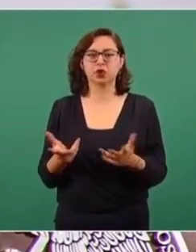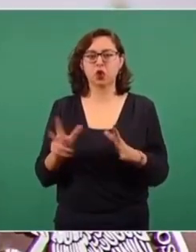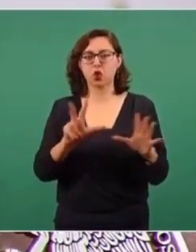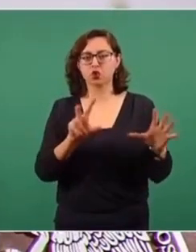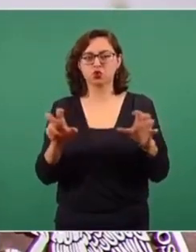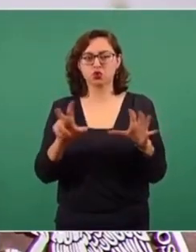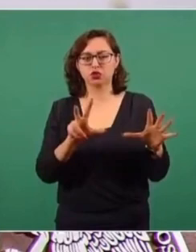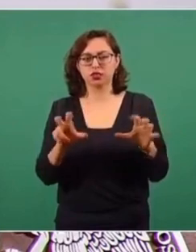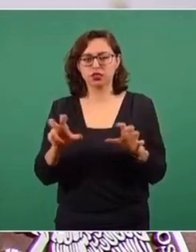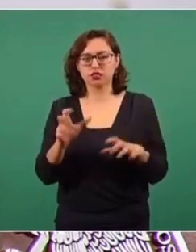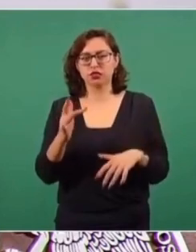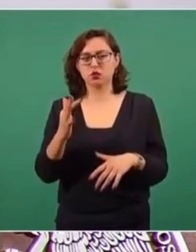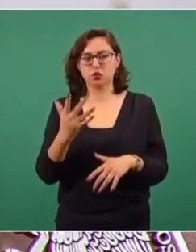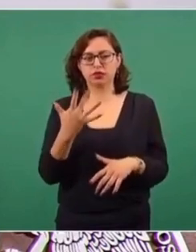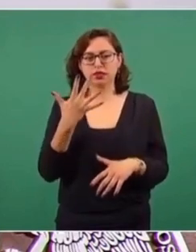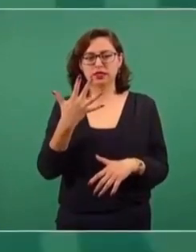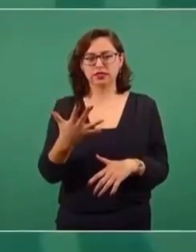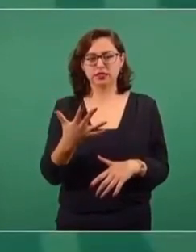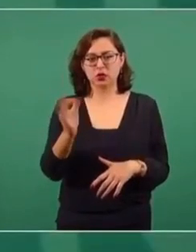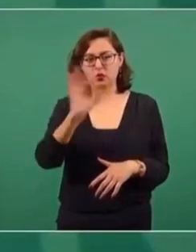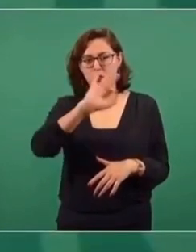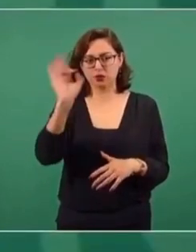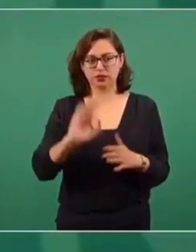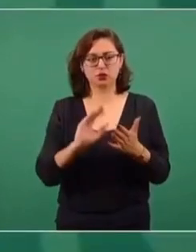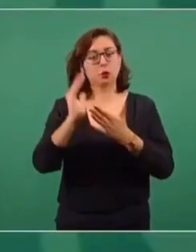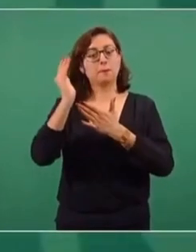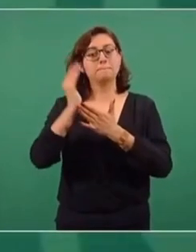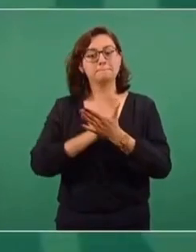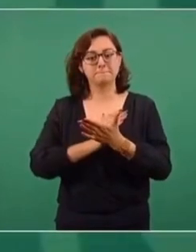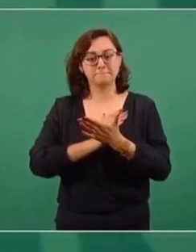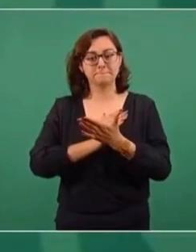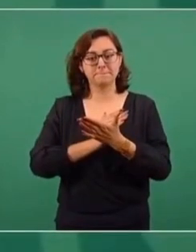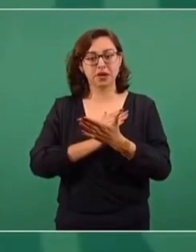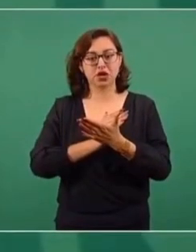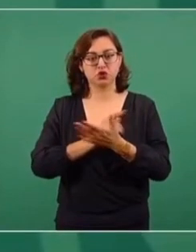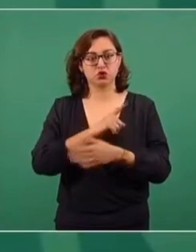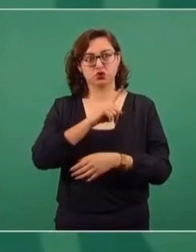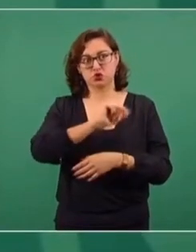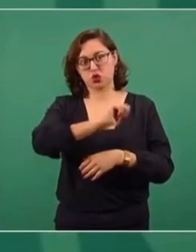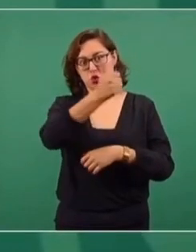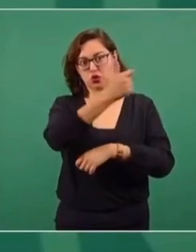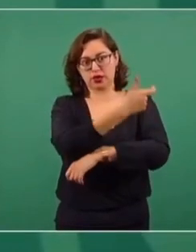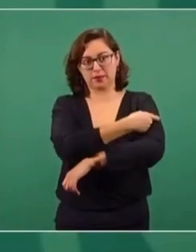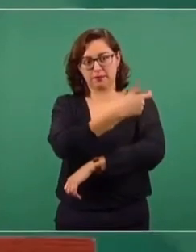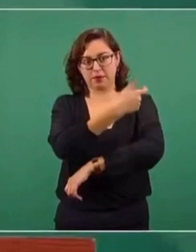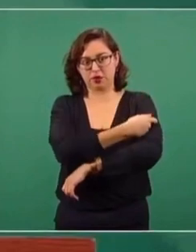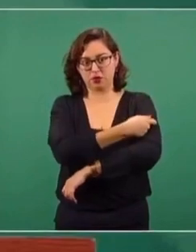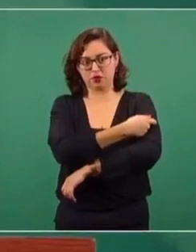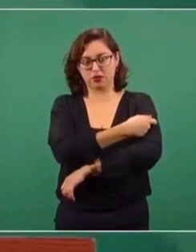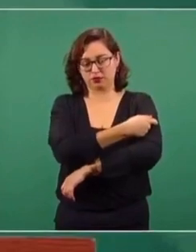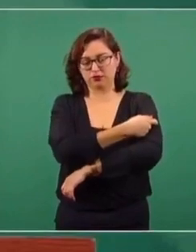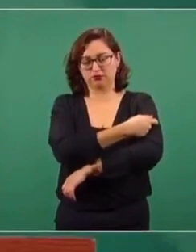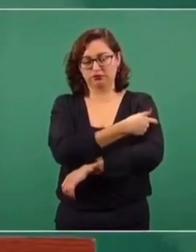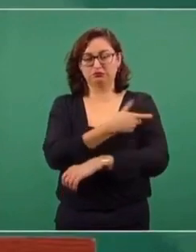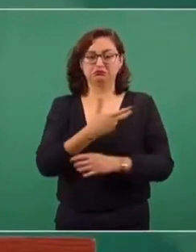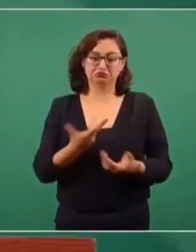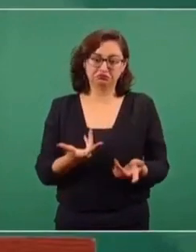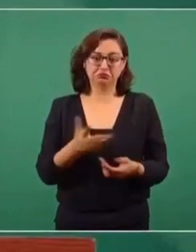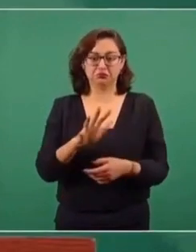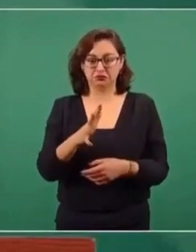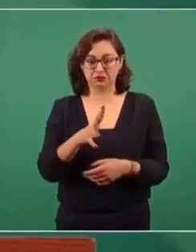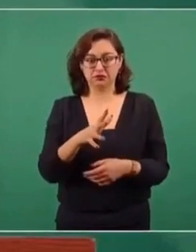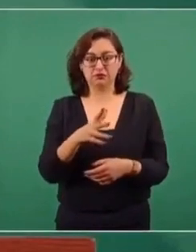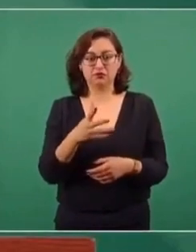855 por ciento menor que la vacuna más cara en el mercado ahorita. Esto les da una idea,